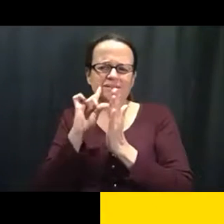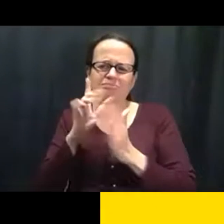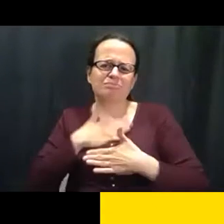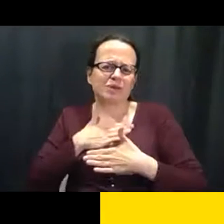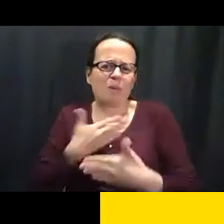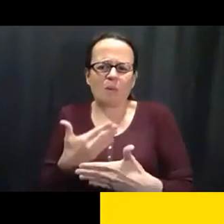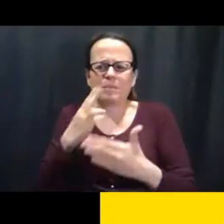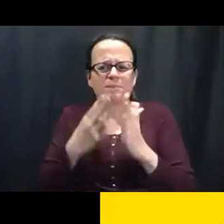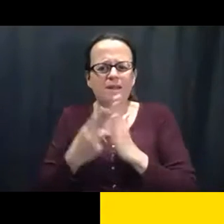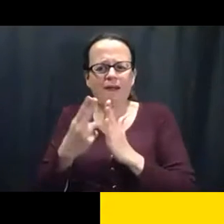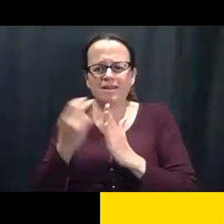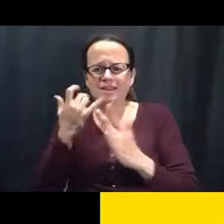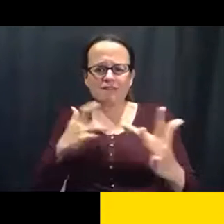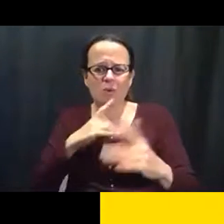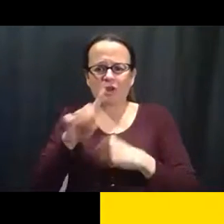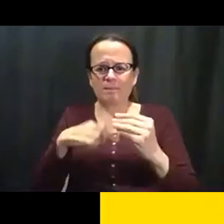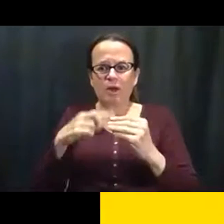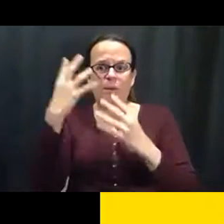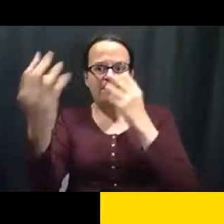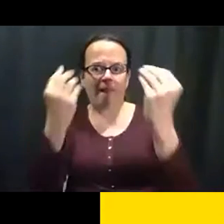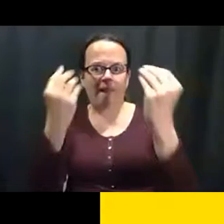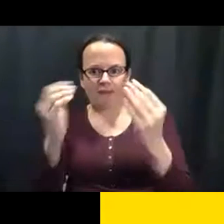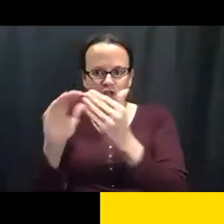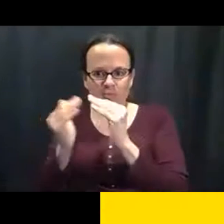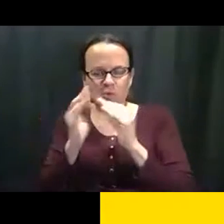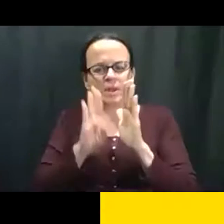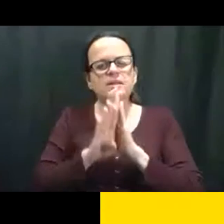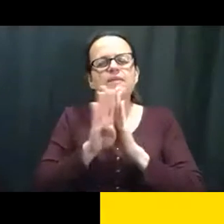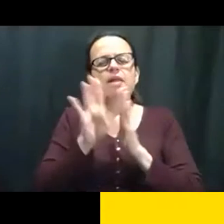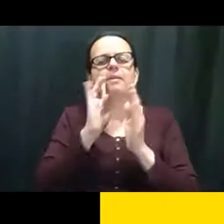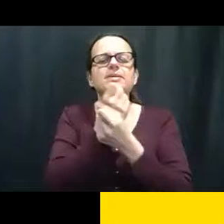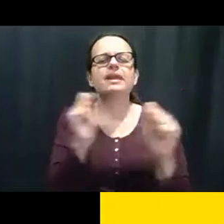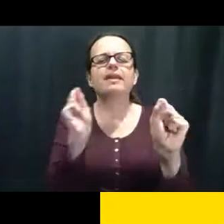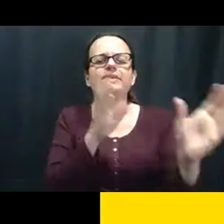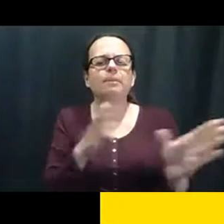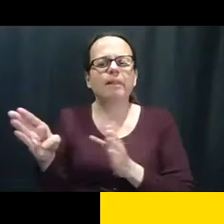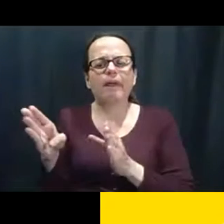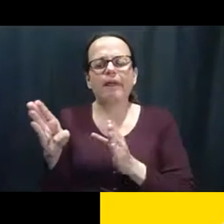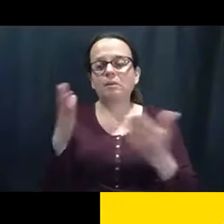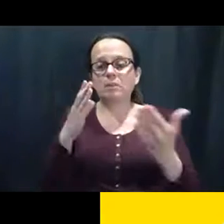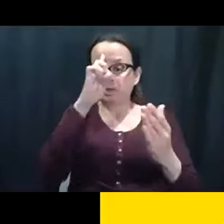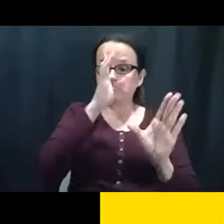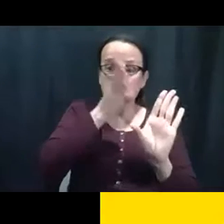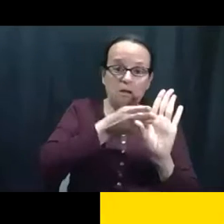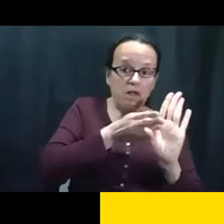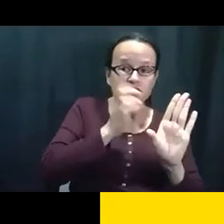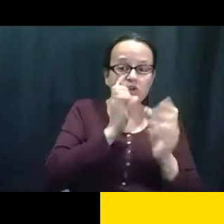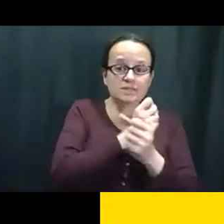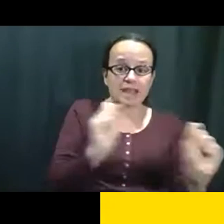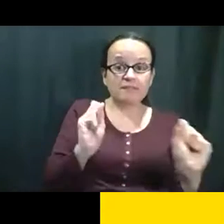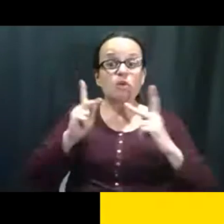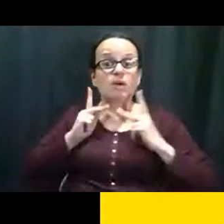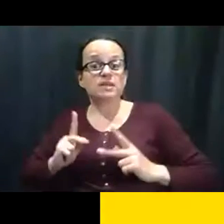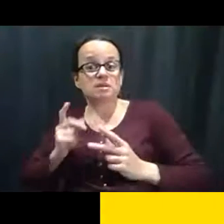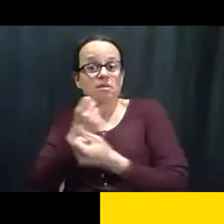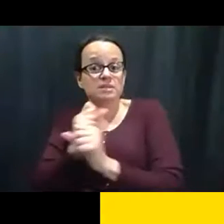que quiero estresar es que ser honestos, eh, esté dispuesto así para tener un plan de seguridad o, o,